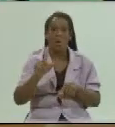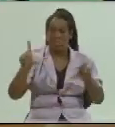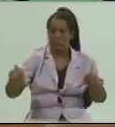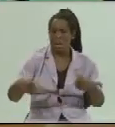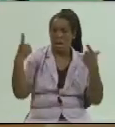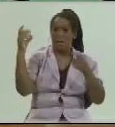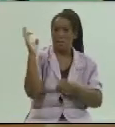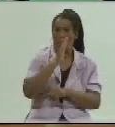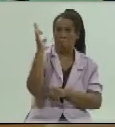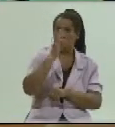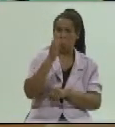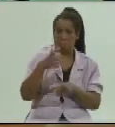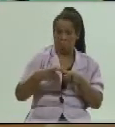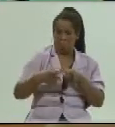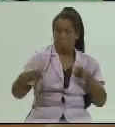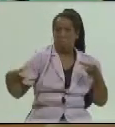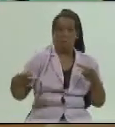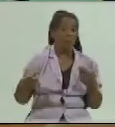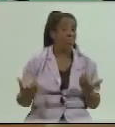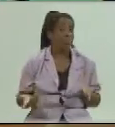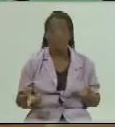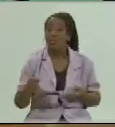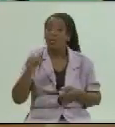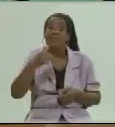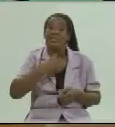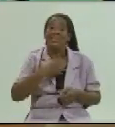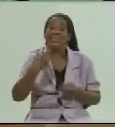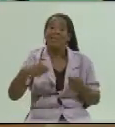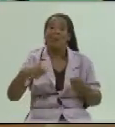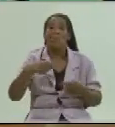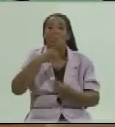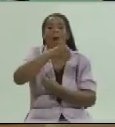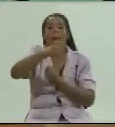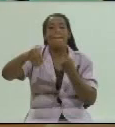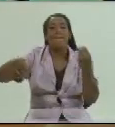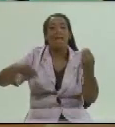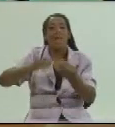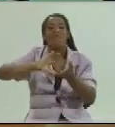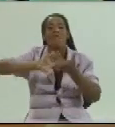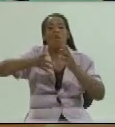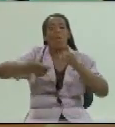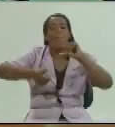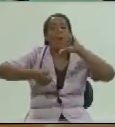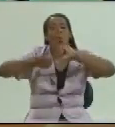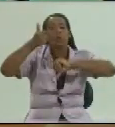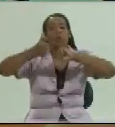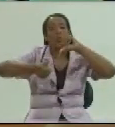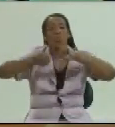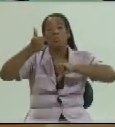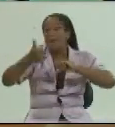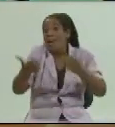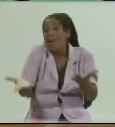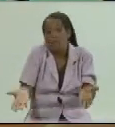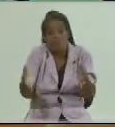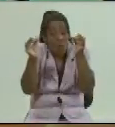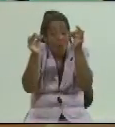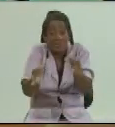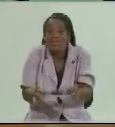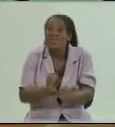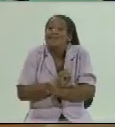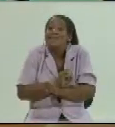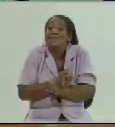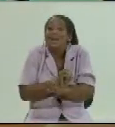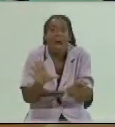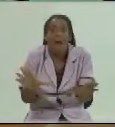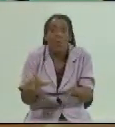tumultuarias hoy tenemos que cambiar forma de conducta eso tenemos que estar claro y